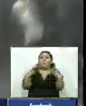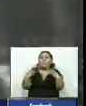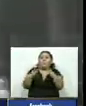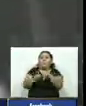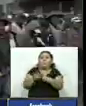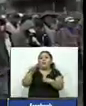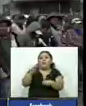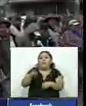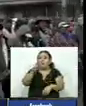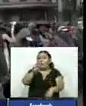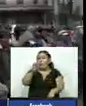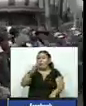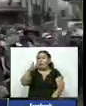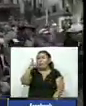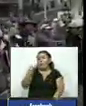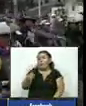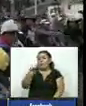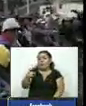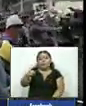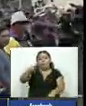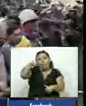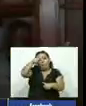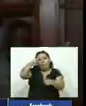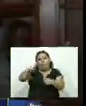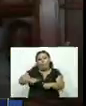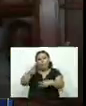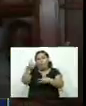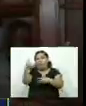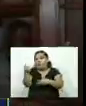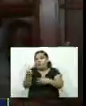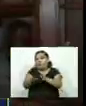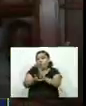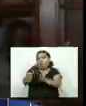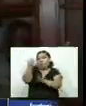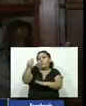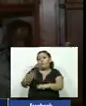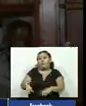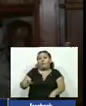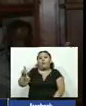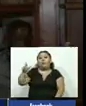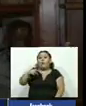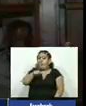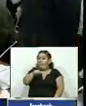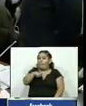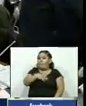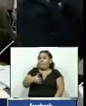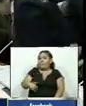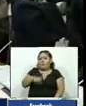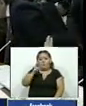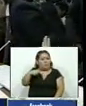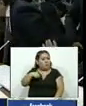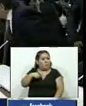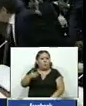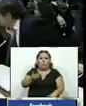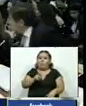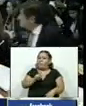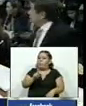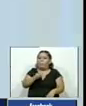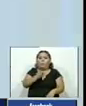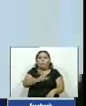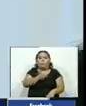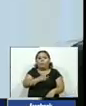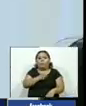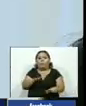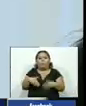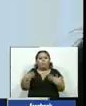Ecuador durante 12 días en rechazo a medidas económicas anunciadas por el presidente Lenín Moreno ella sostiene su inocencia porque afirma no